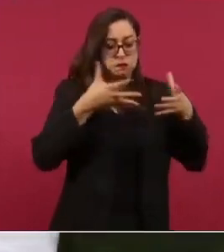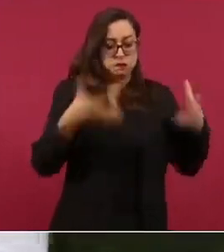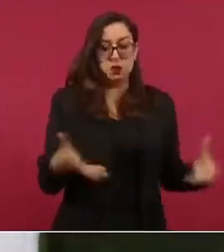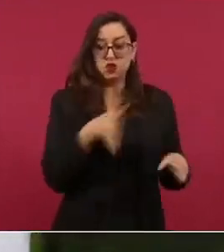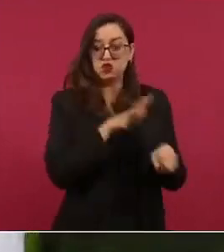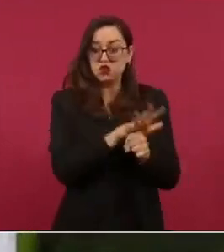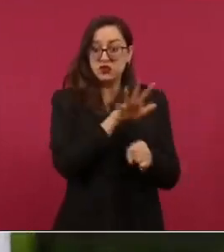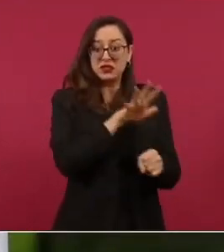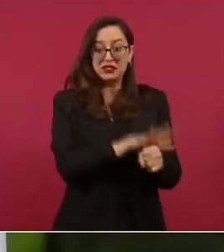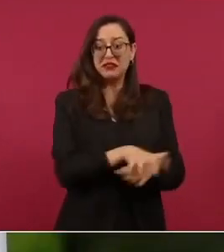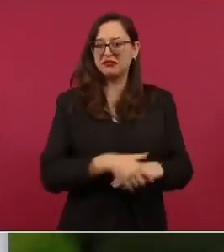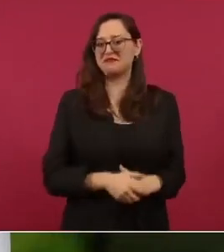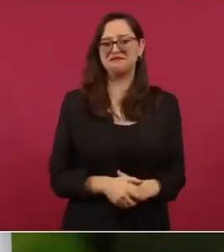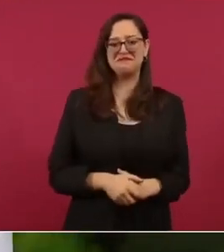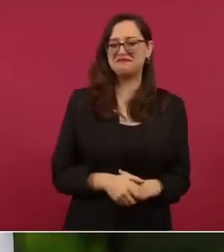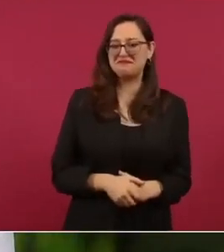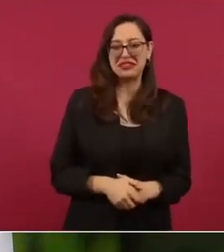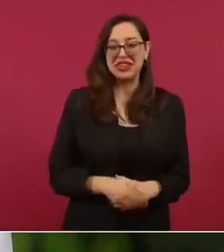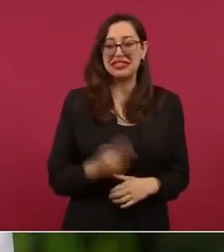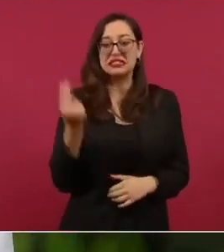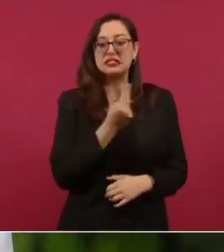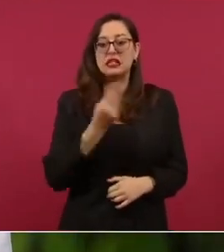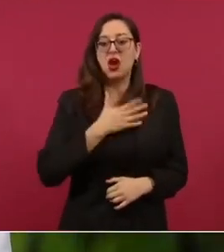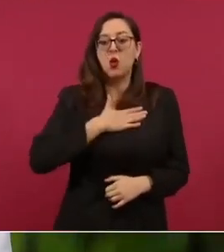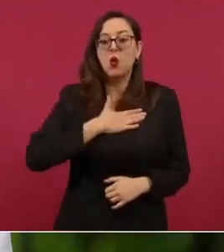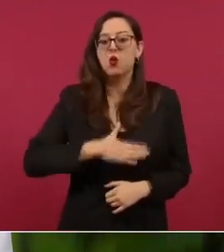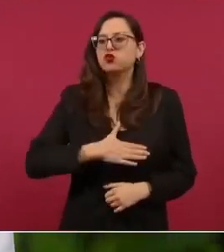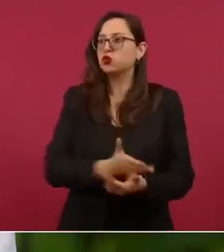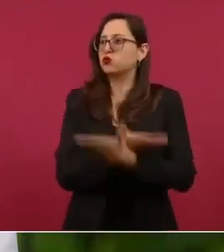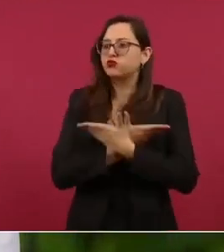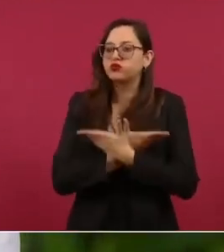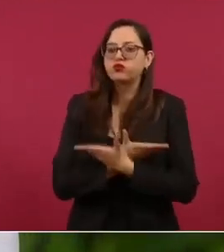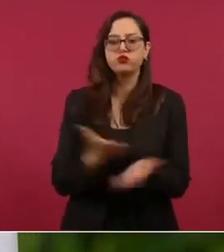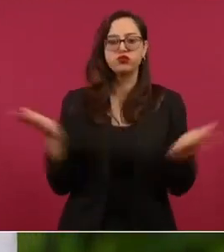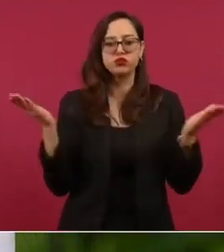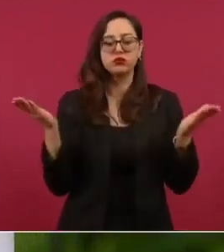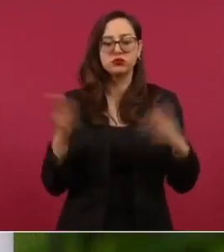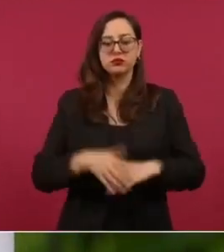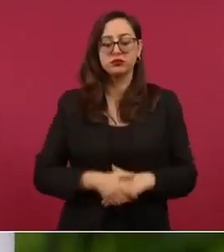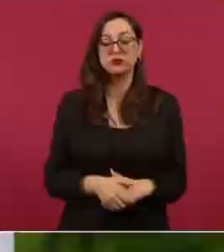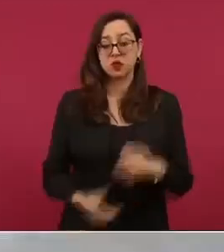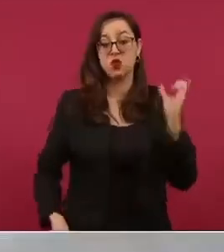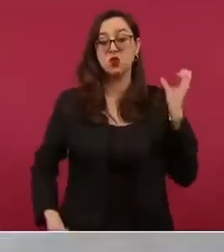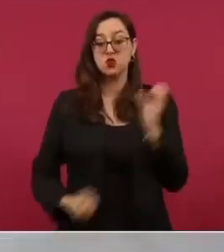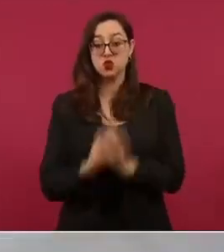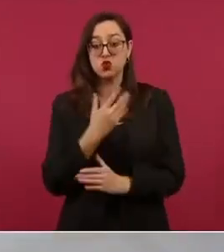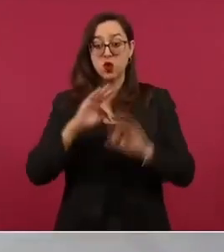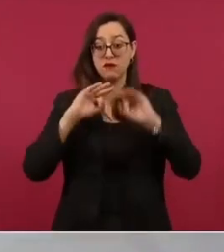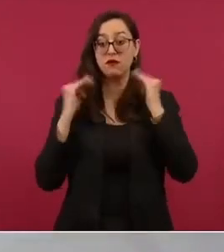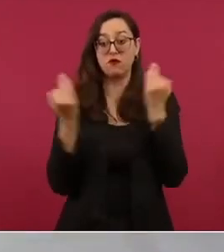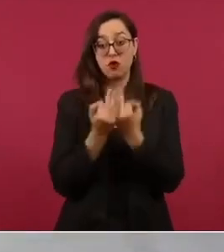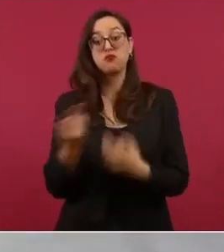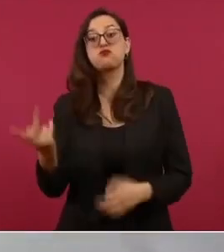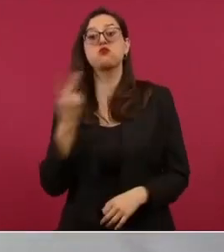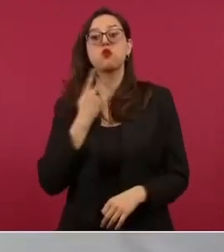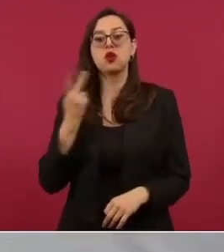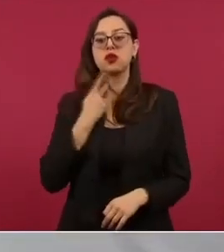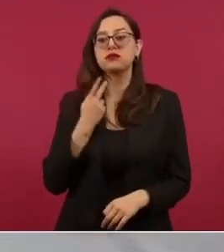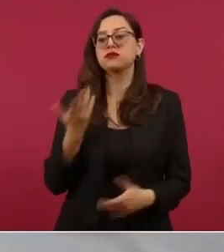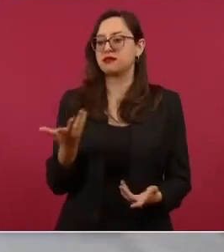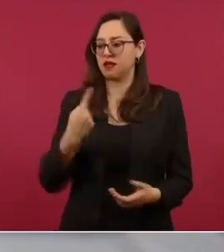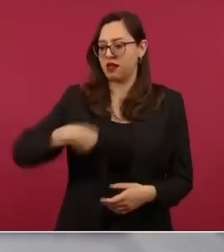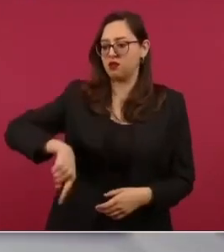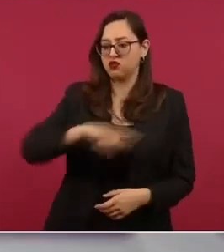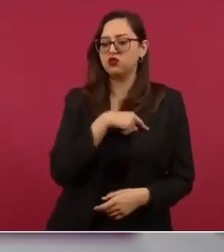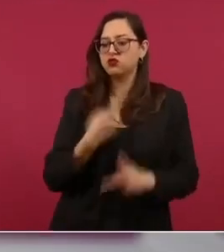indispensable la justicia en la nueva política económica moral y social que hemos